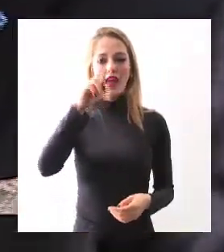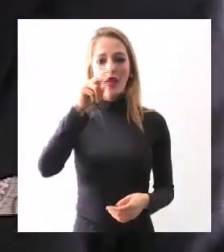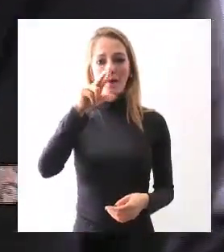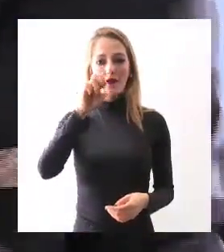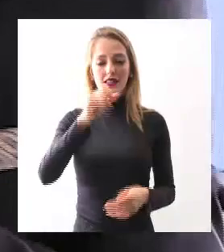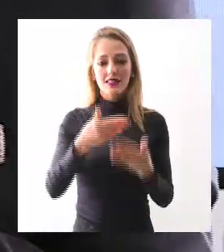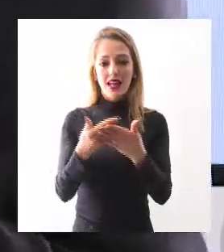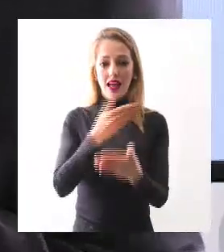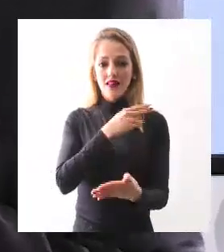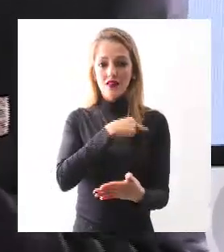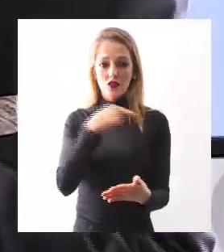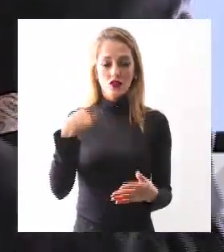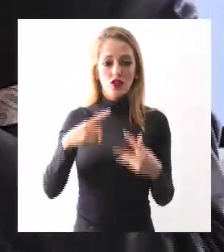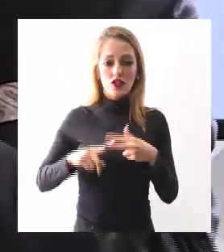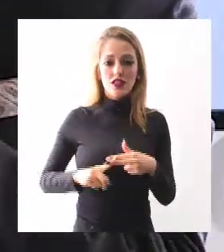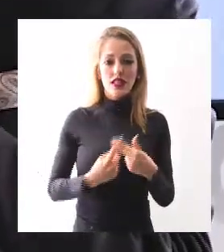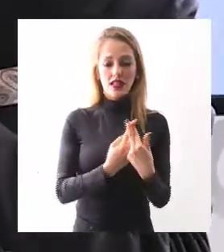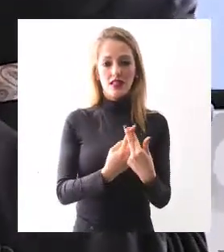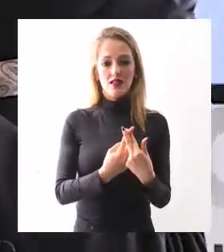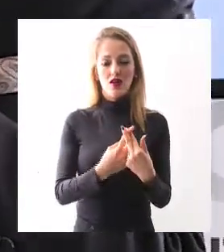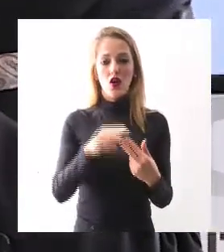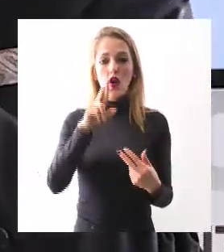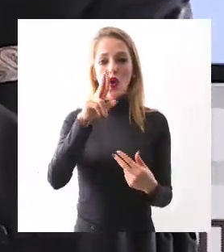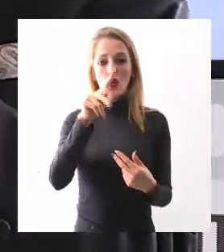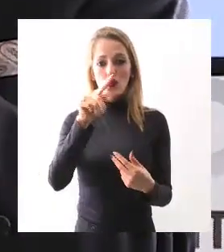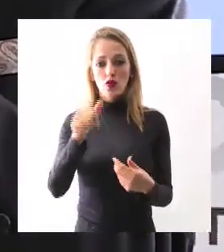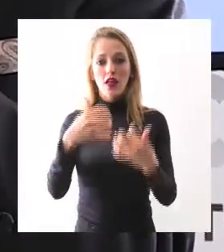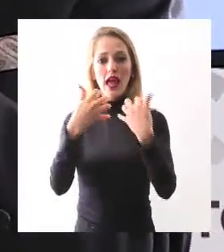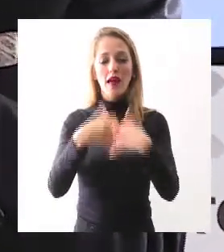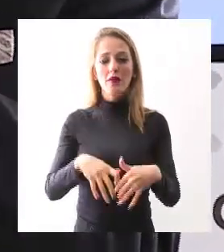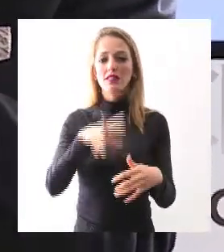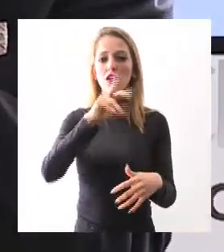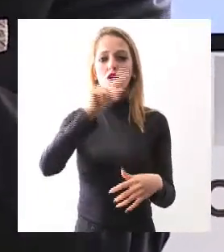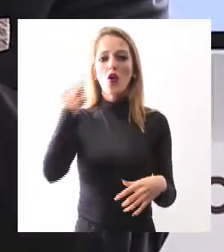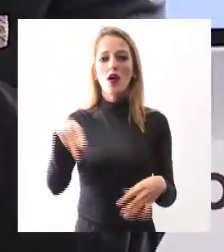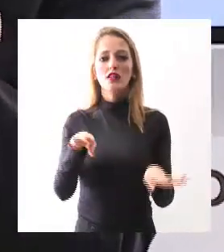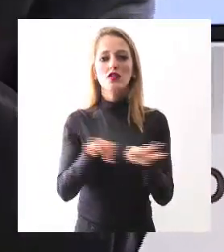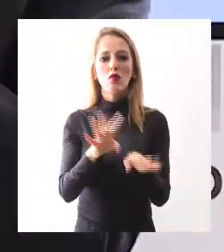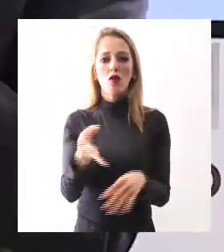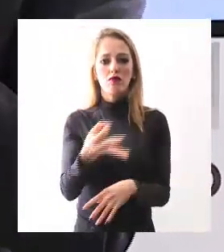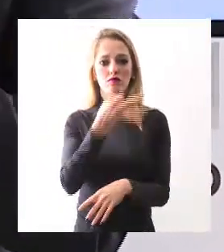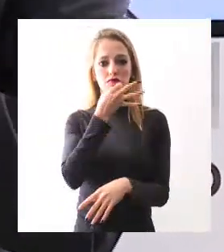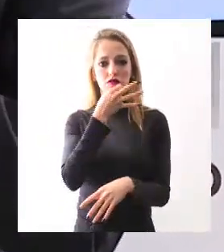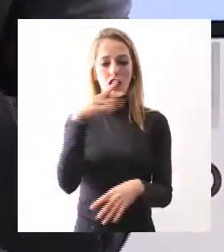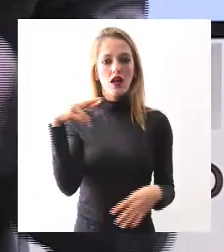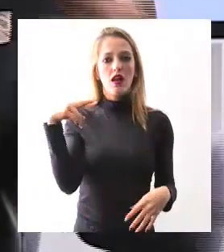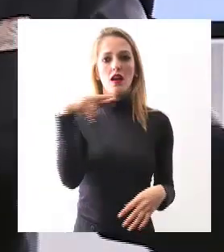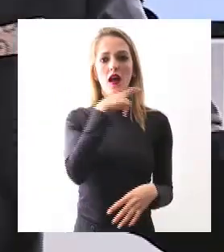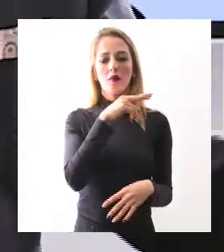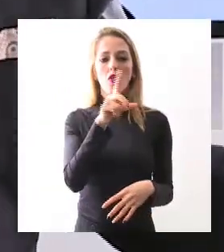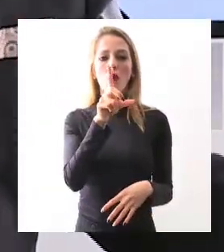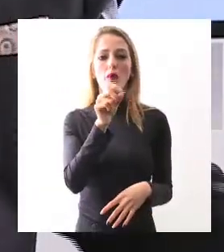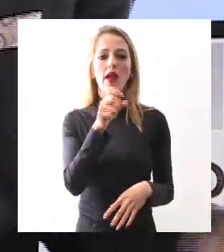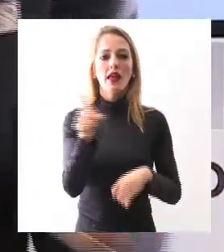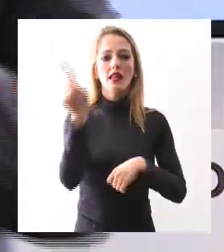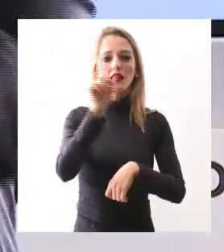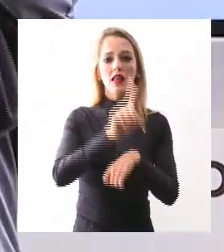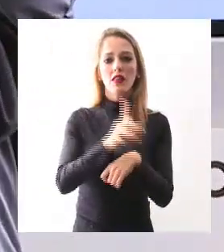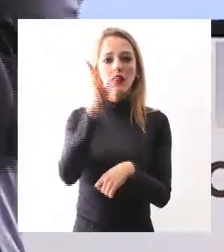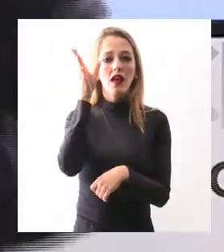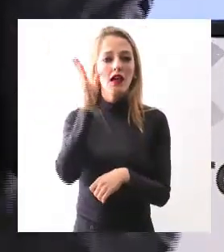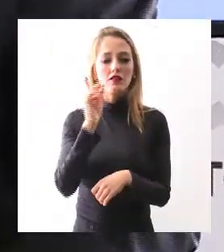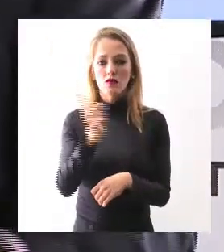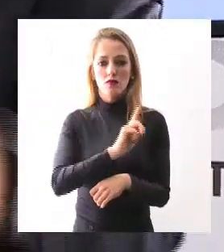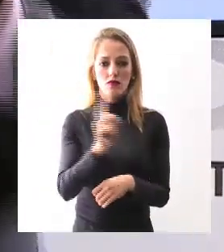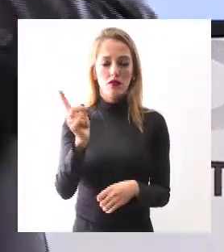inició esta administración, la ruta empresa no es un tema de magia ni de 20 días, transcurrieron 30 años para